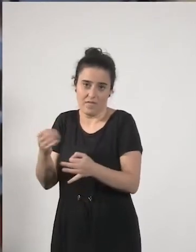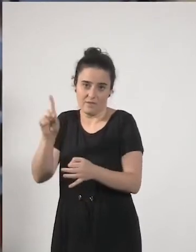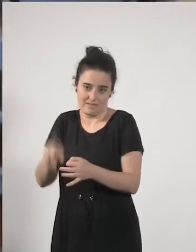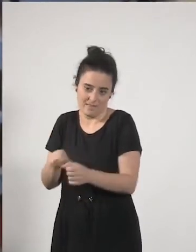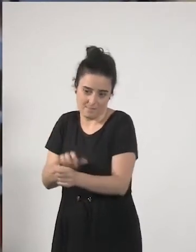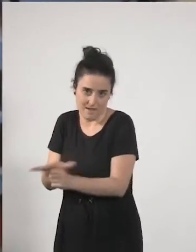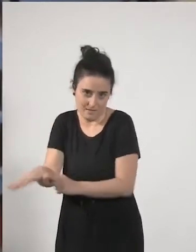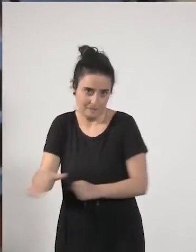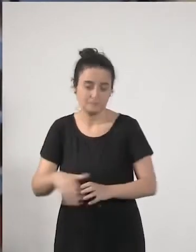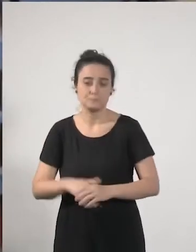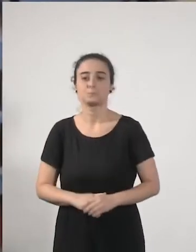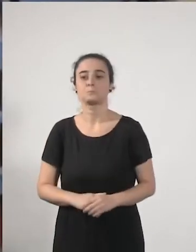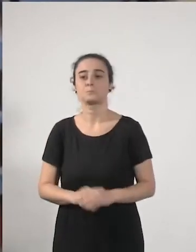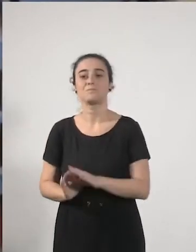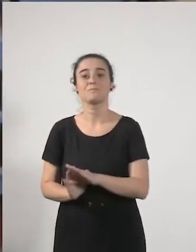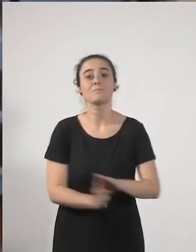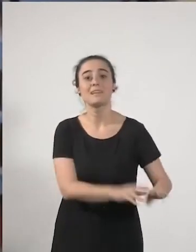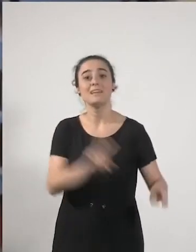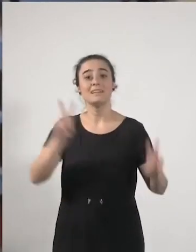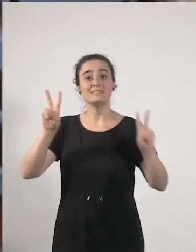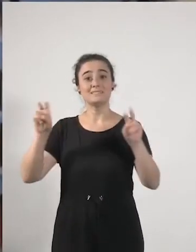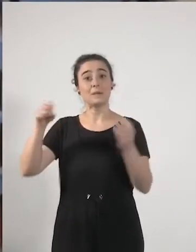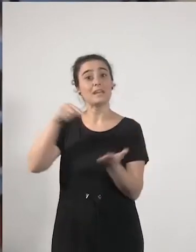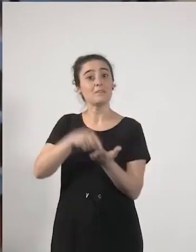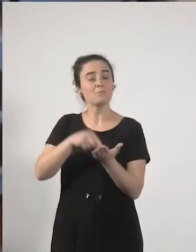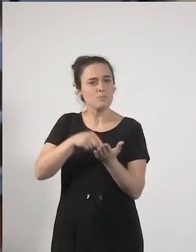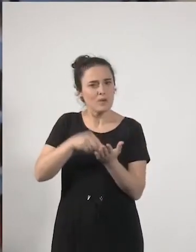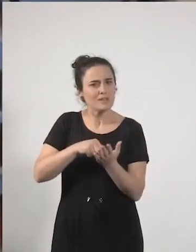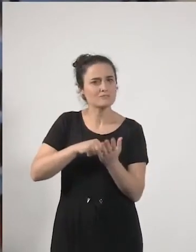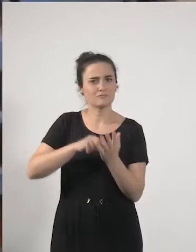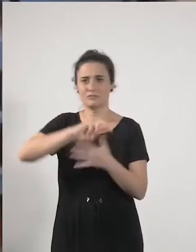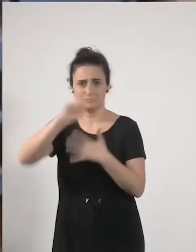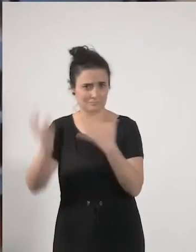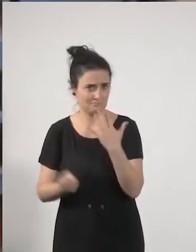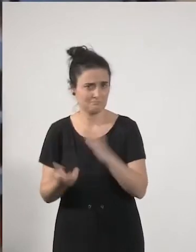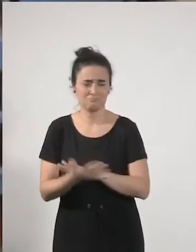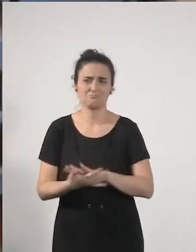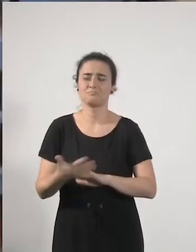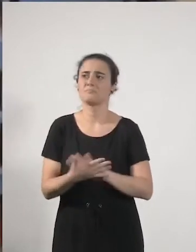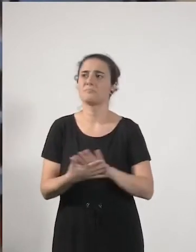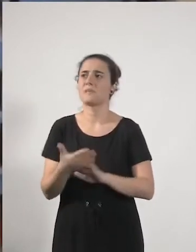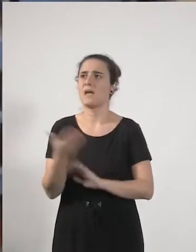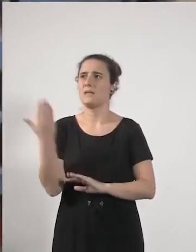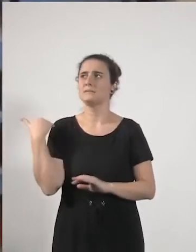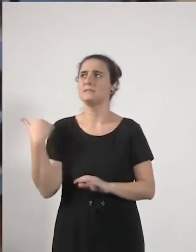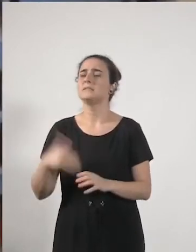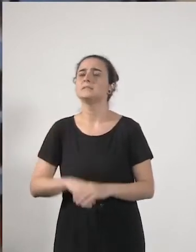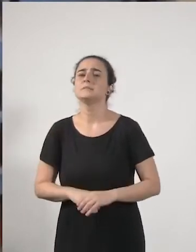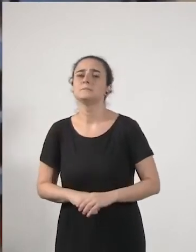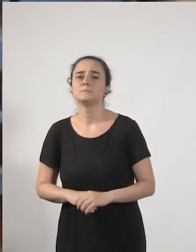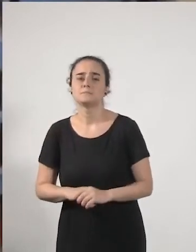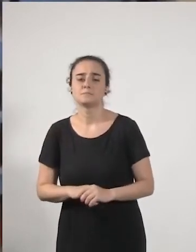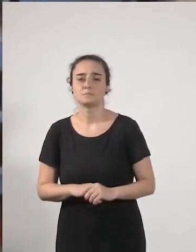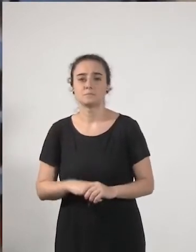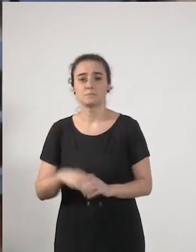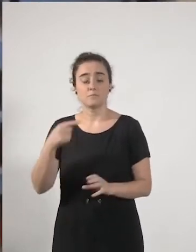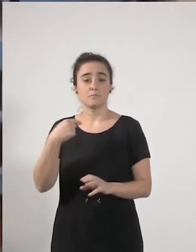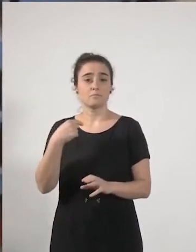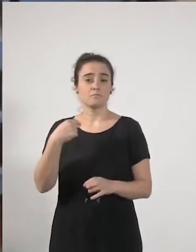cuanto a lo de los impuestos y estas cuestiones pues yo creo que soy